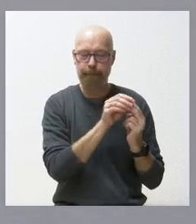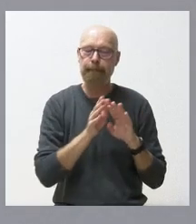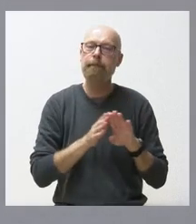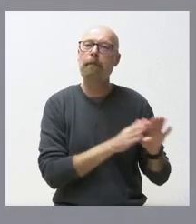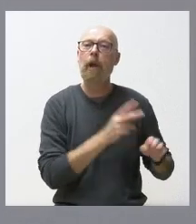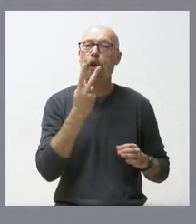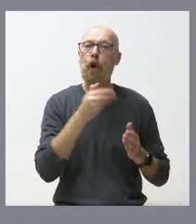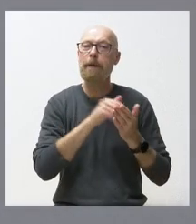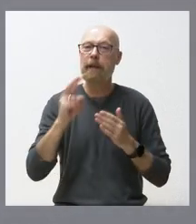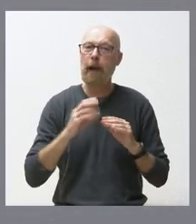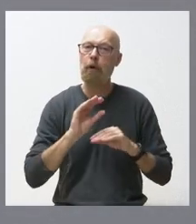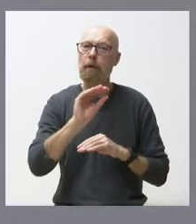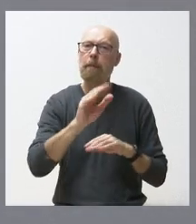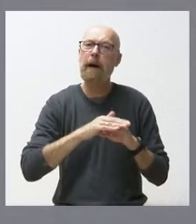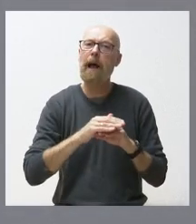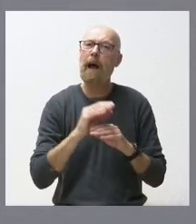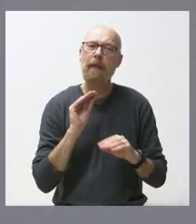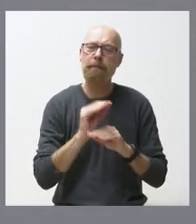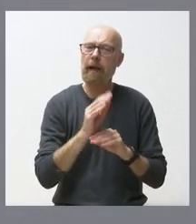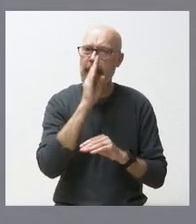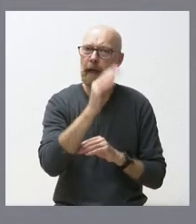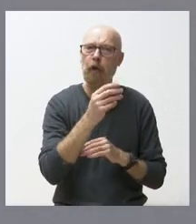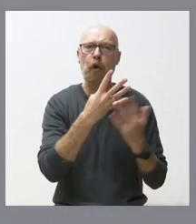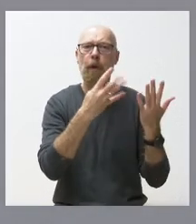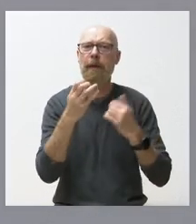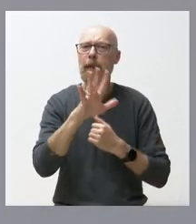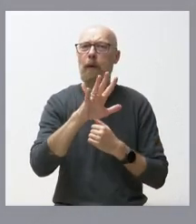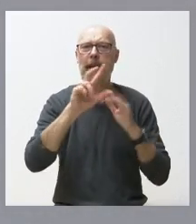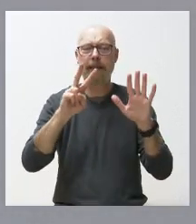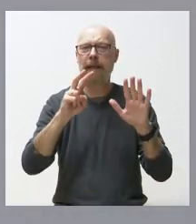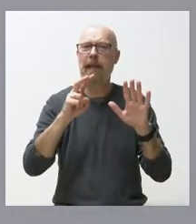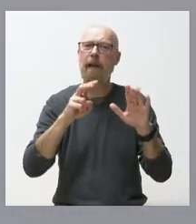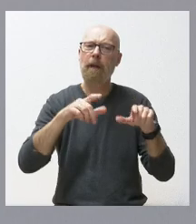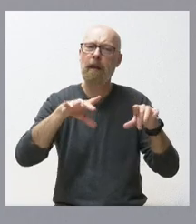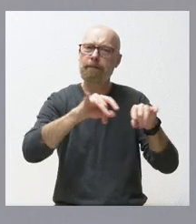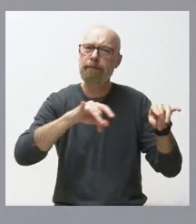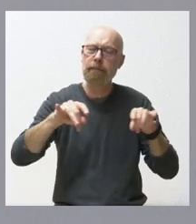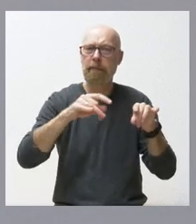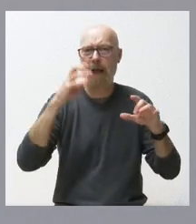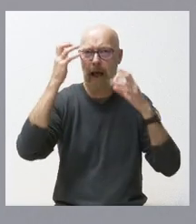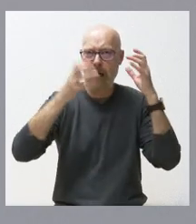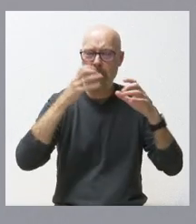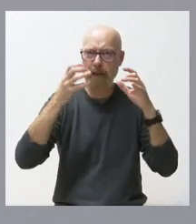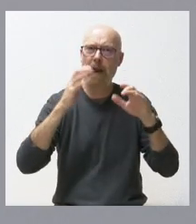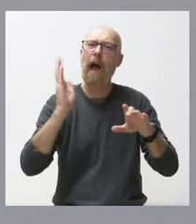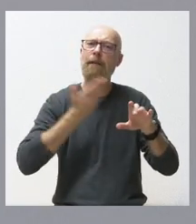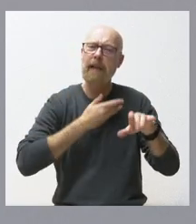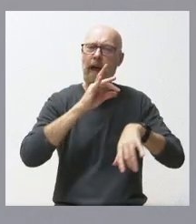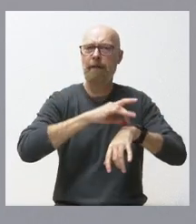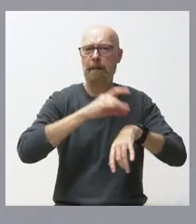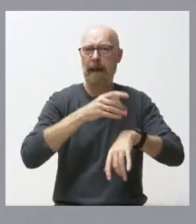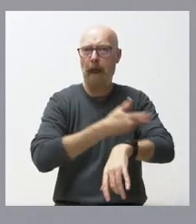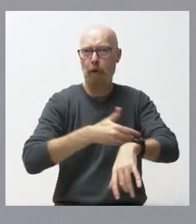euros para ayudas directas para los 957 explotaciones ganaderas afectadas por la enfermedad hemorrágica epizootica en este año